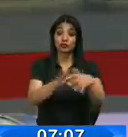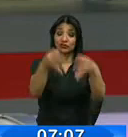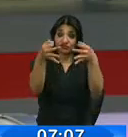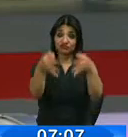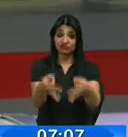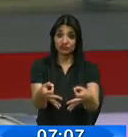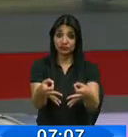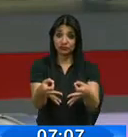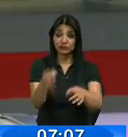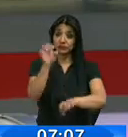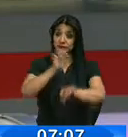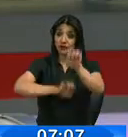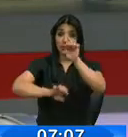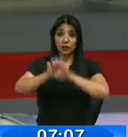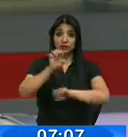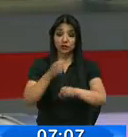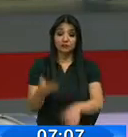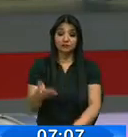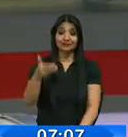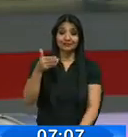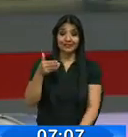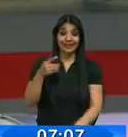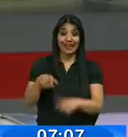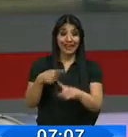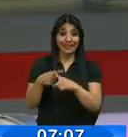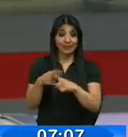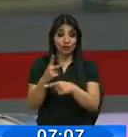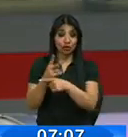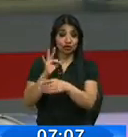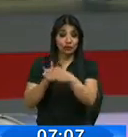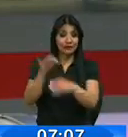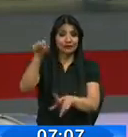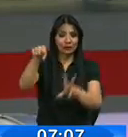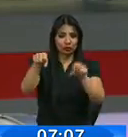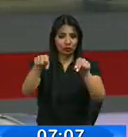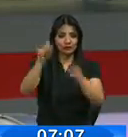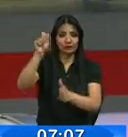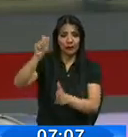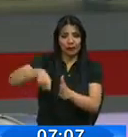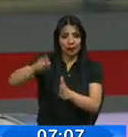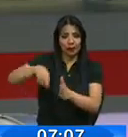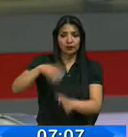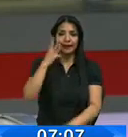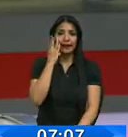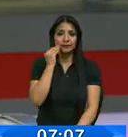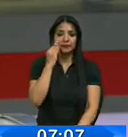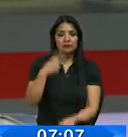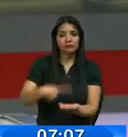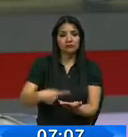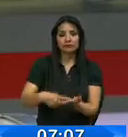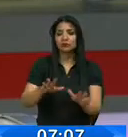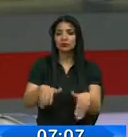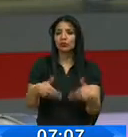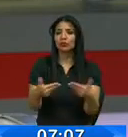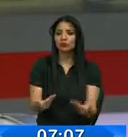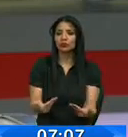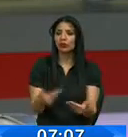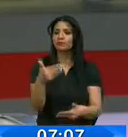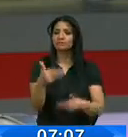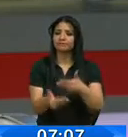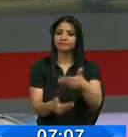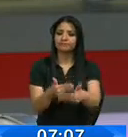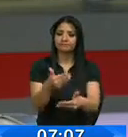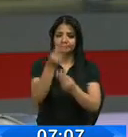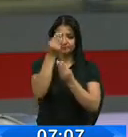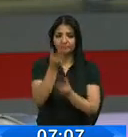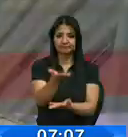puede evaluar lo actuado por el transitorio. Los juristas, abogados expertos en este tema, analizan cómo debería proceder. Preste atención.